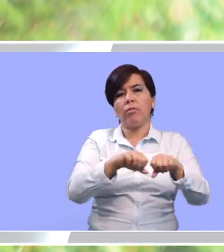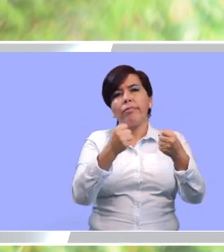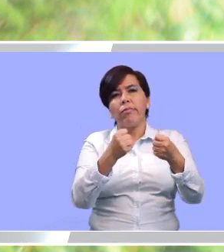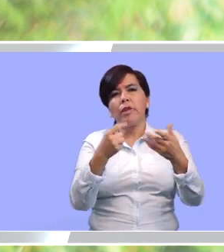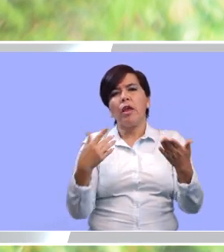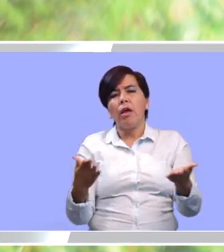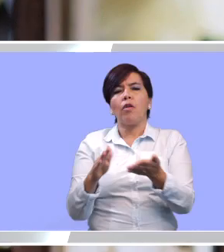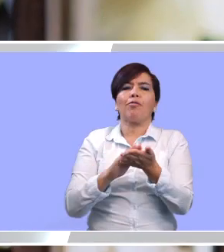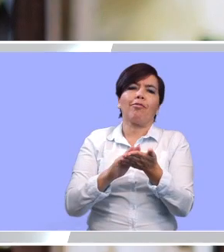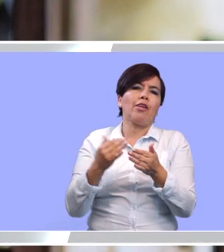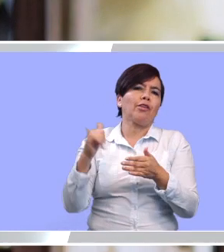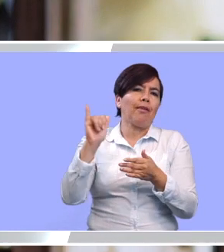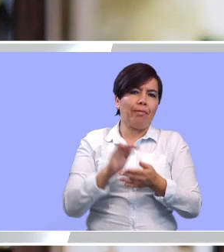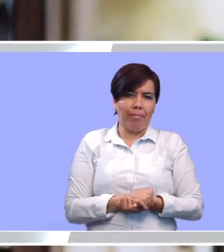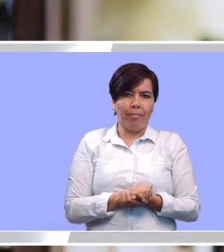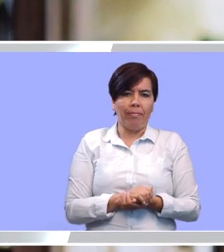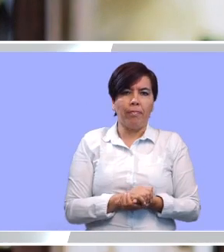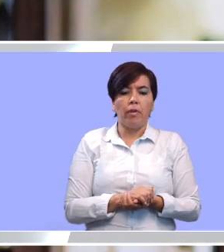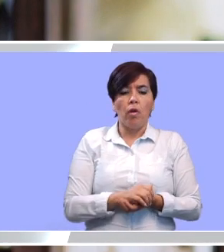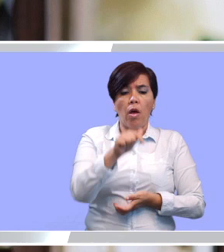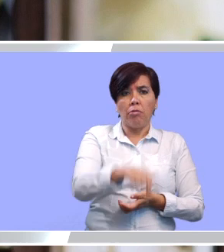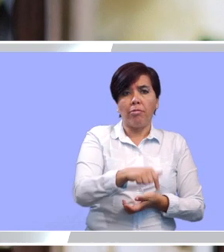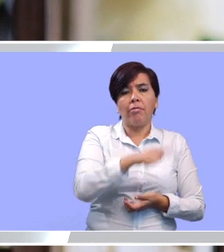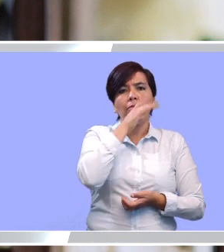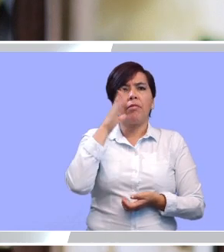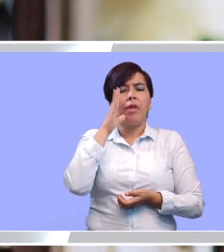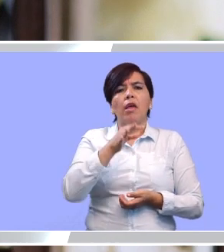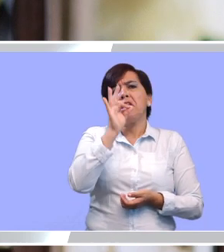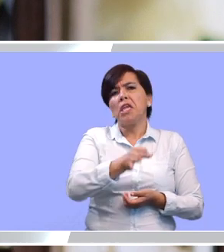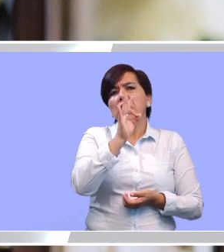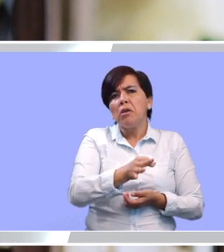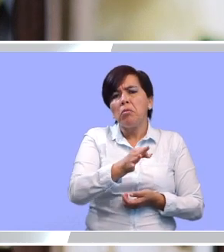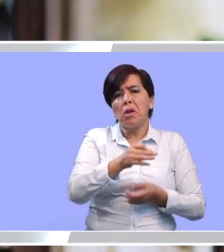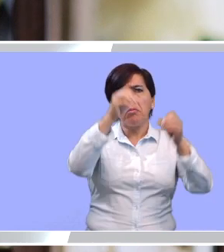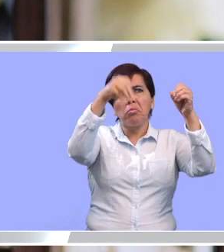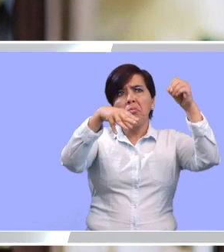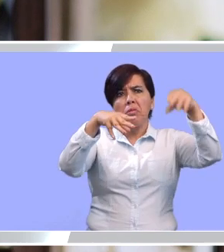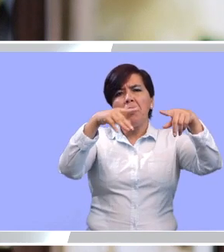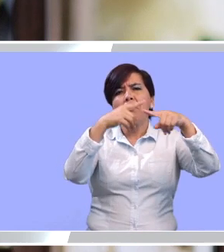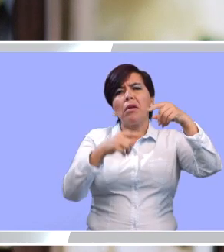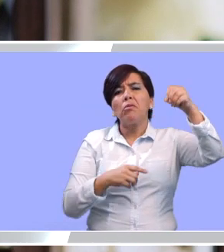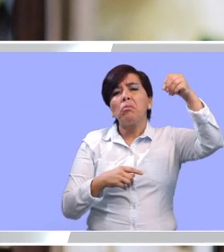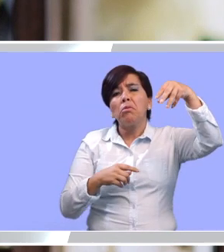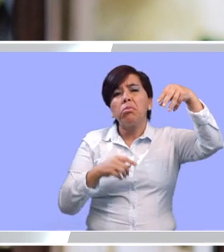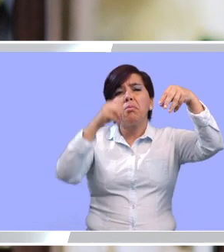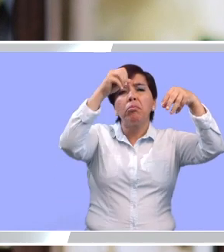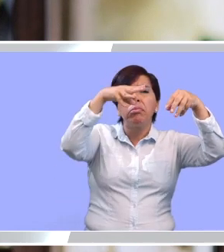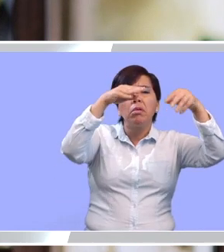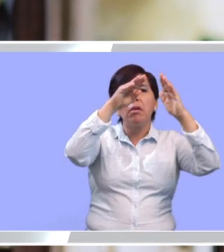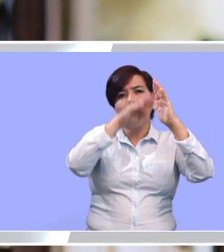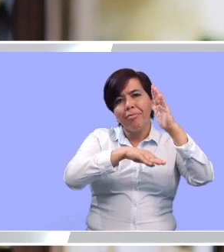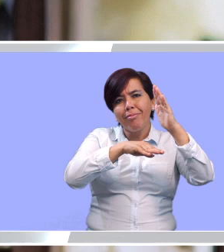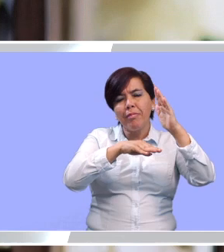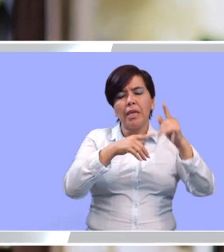venteaba mucho. A este lugar, a esta finca, ha llegado energía, pero muy baja, de muy baja. Entonces,